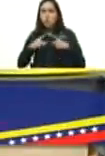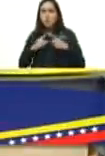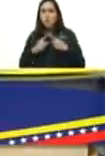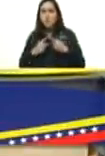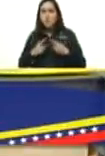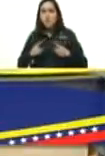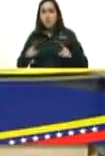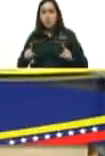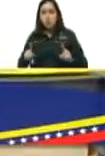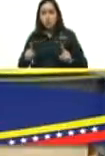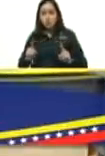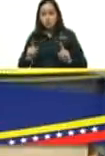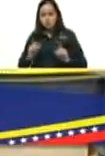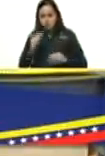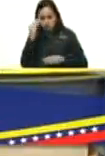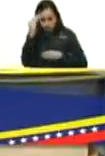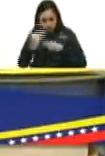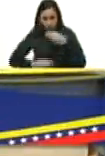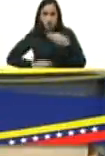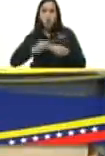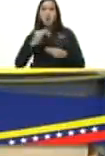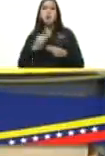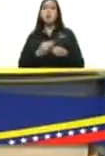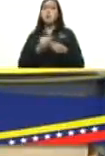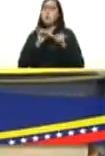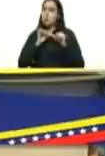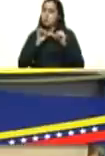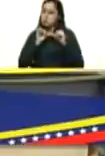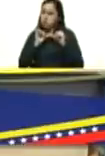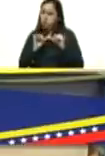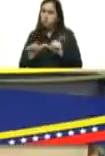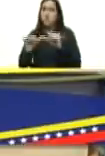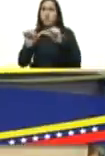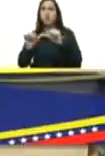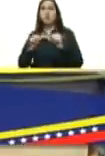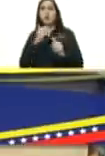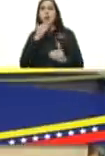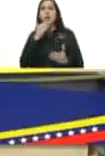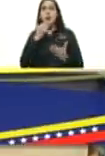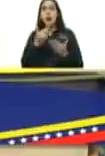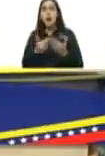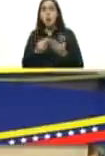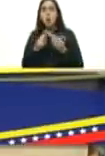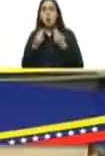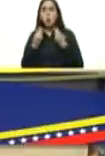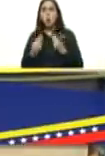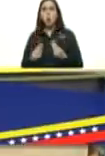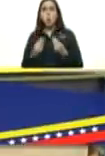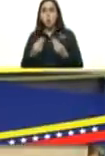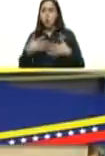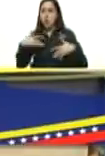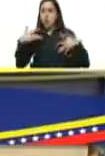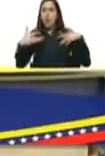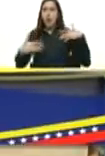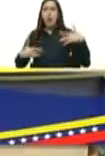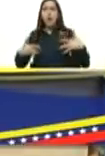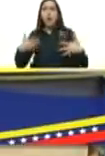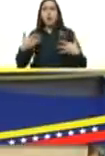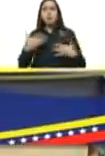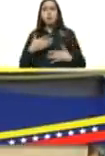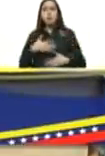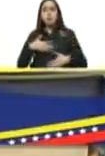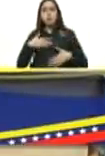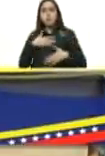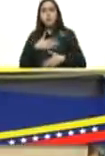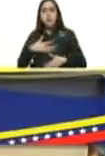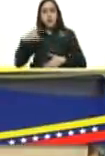fue es y será de verdad les agradezco mucho nos llena de alegría estos